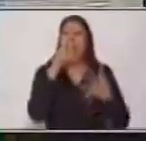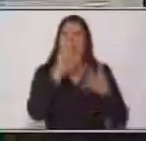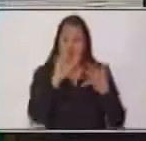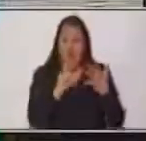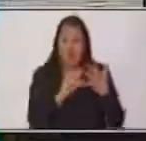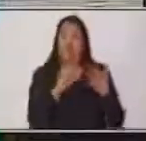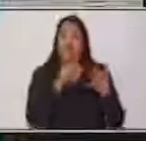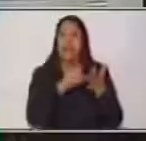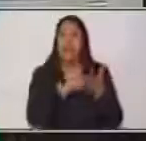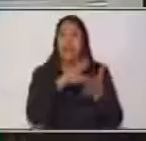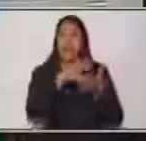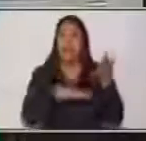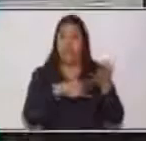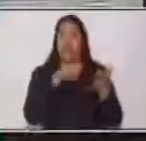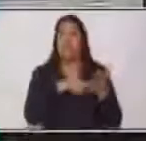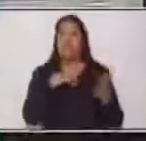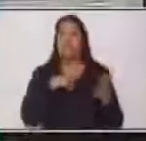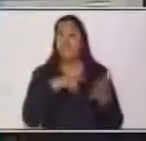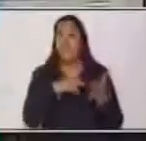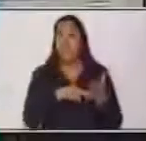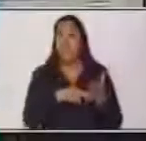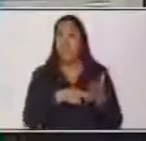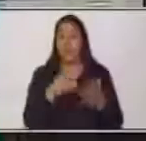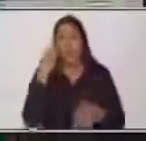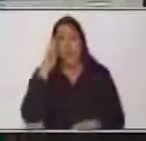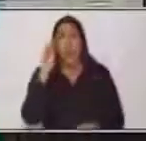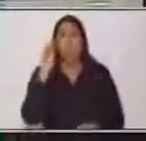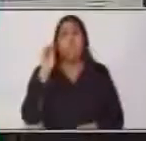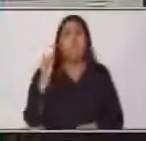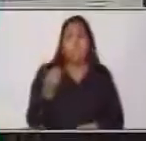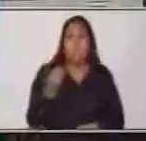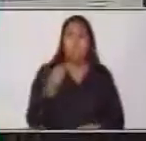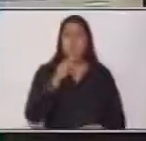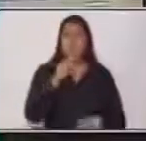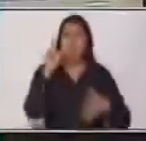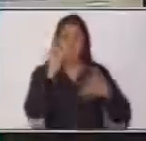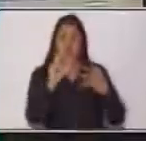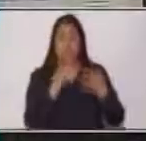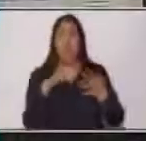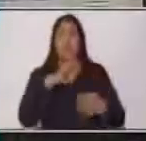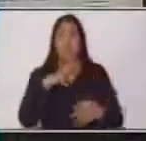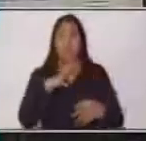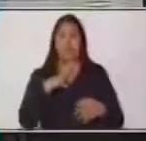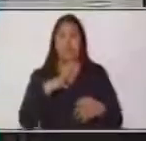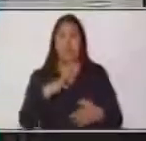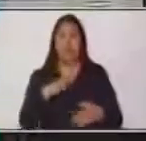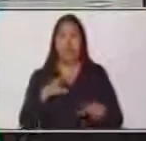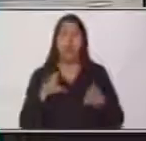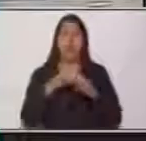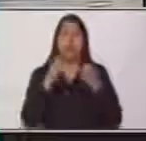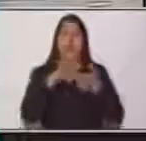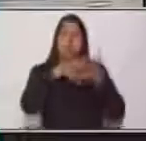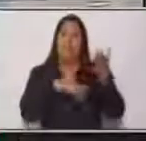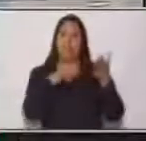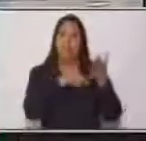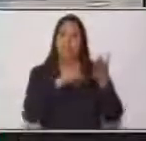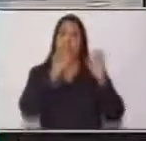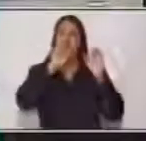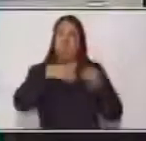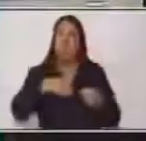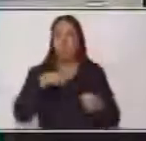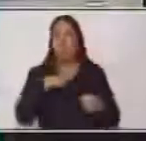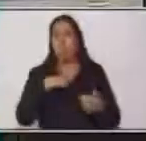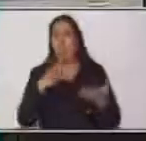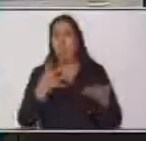expositivo debe de manejar. Ya que, a través de las características que les estoy mencionando, el texto puede tener una